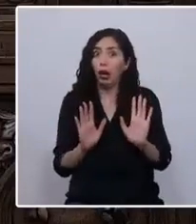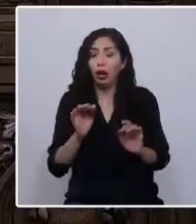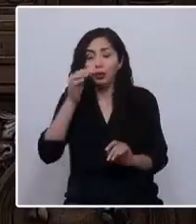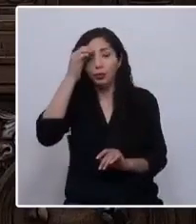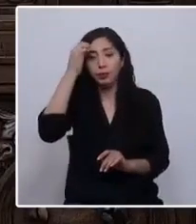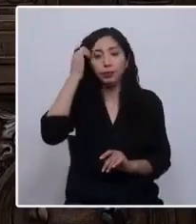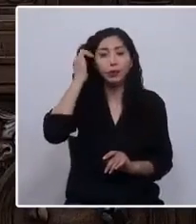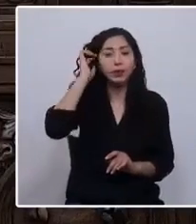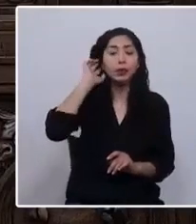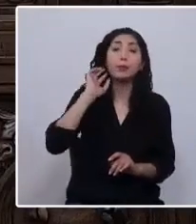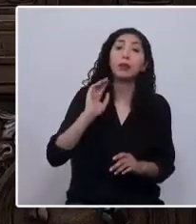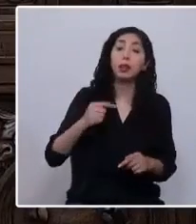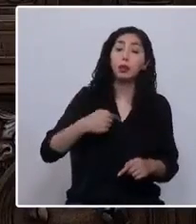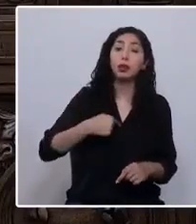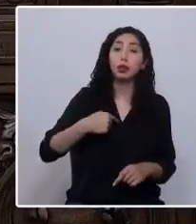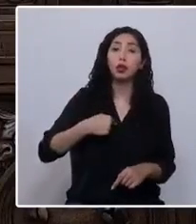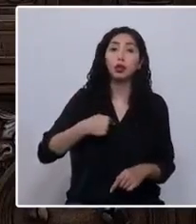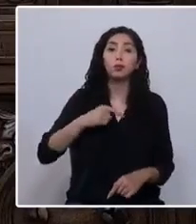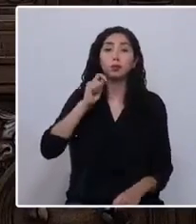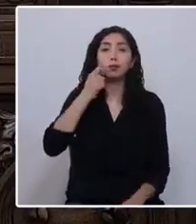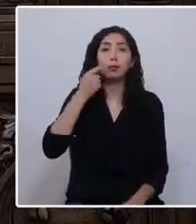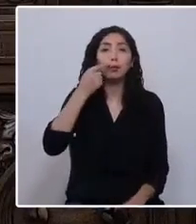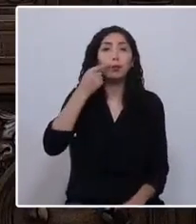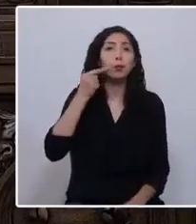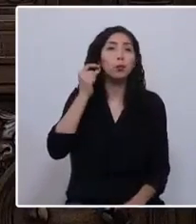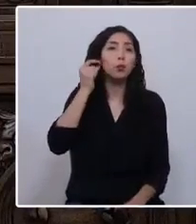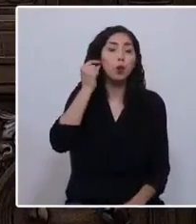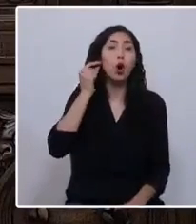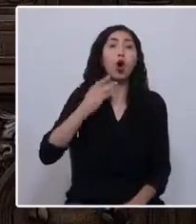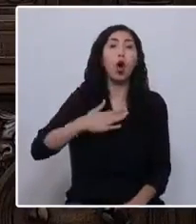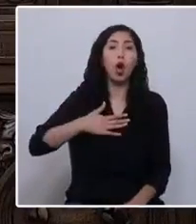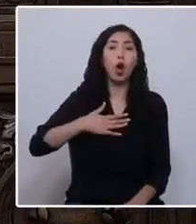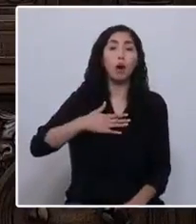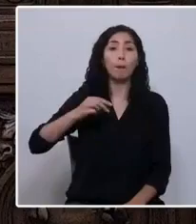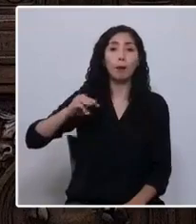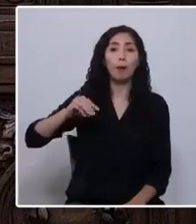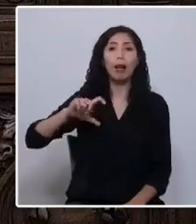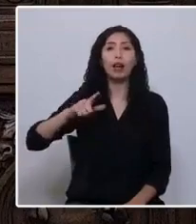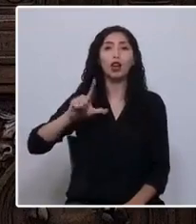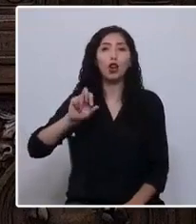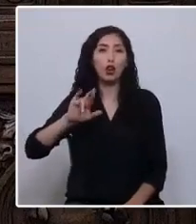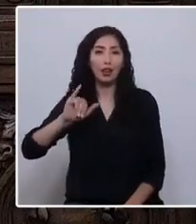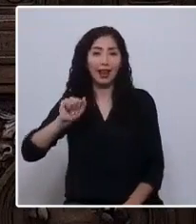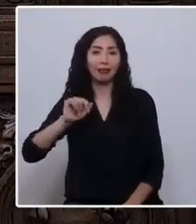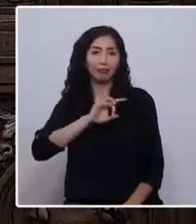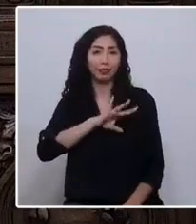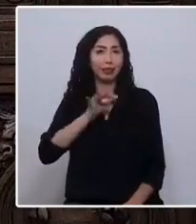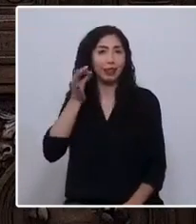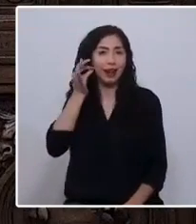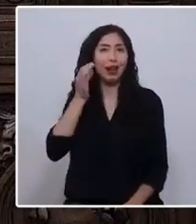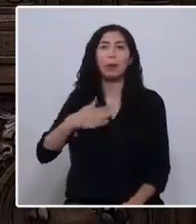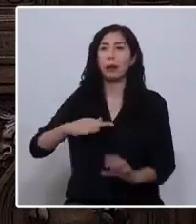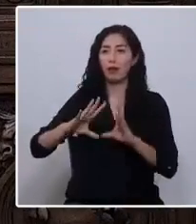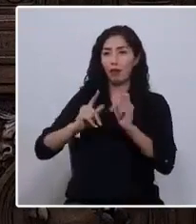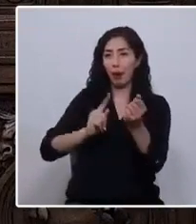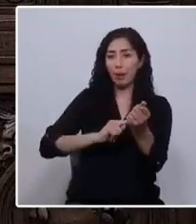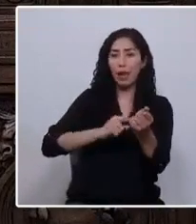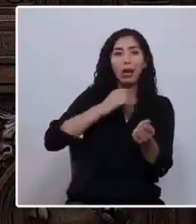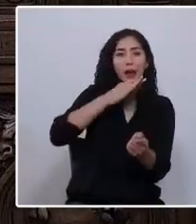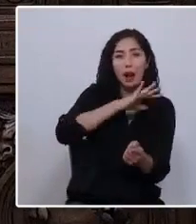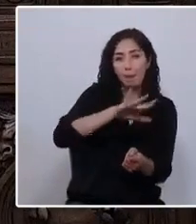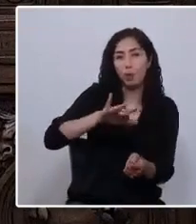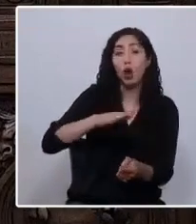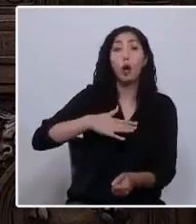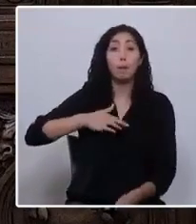soy Juan José Martín Bravo, hijo de mi madre Gloria, chilena, de una familia del campo chileno, y de mi padre